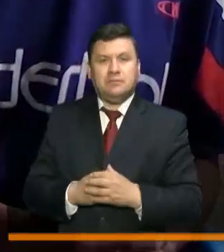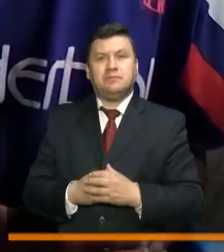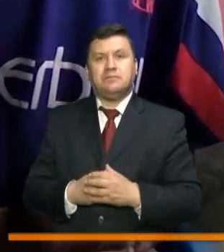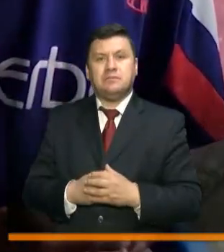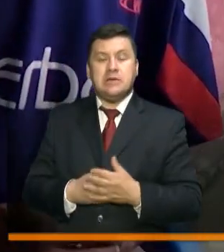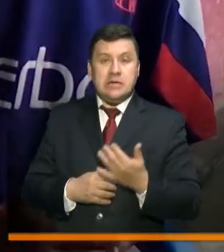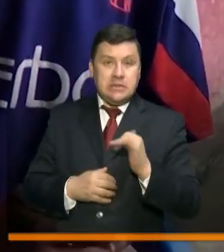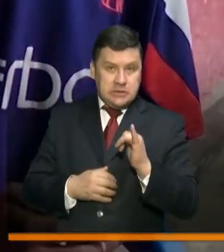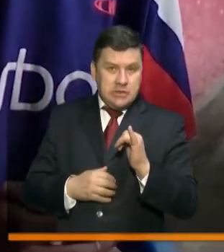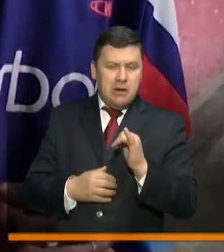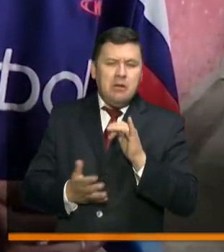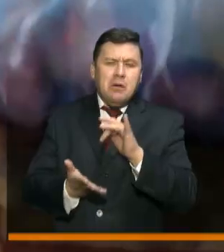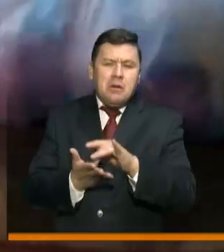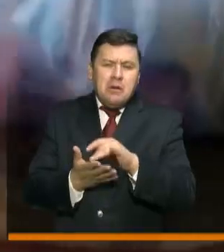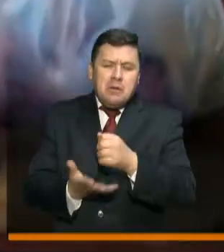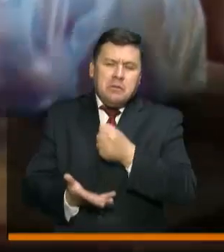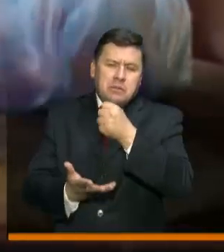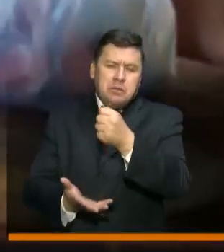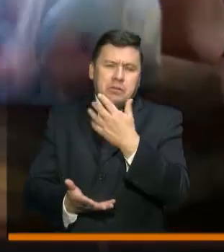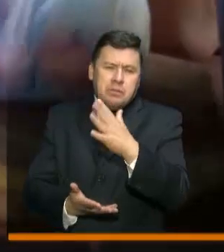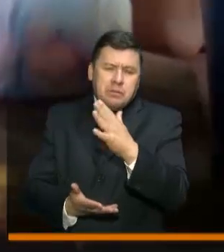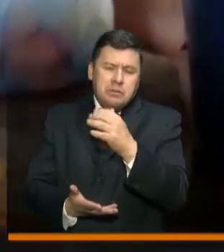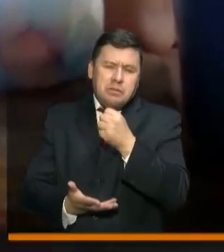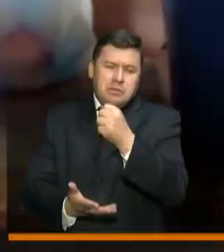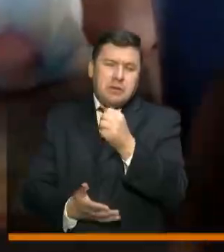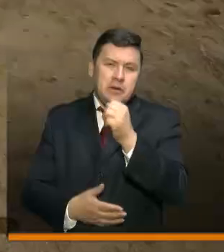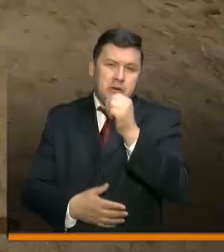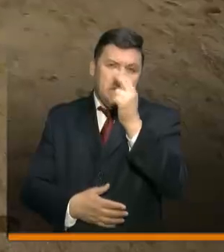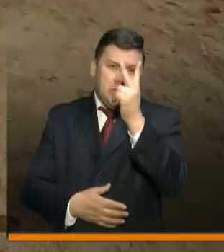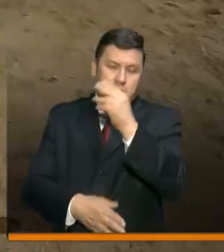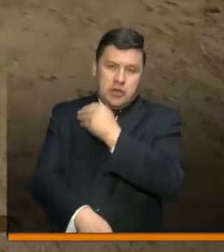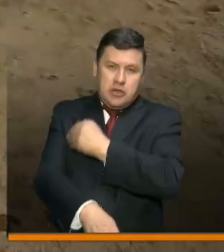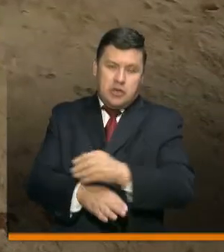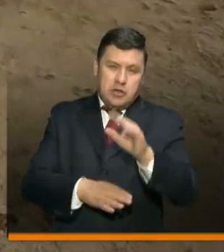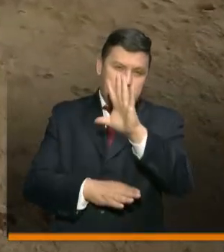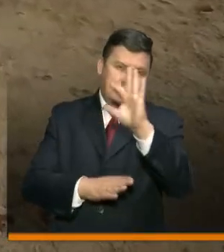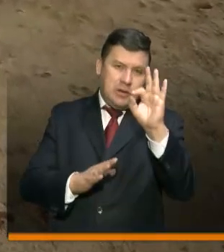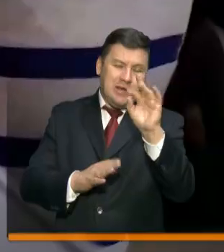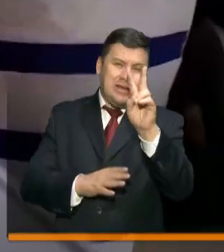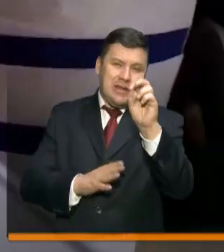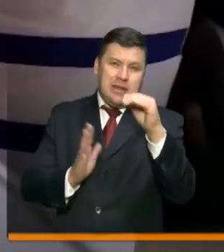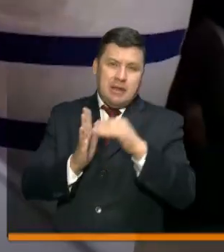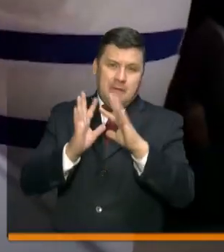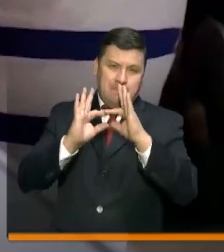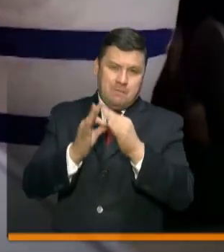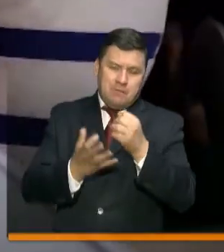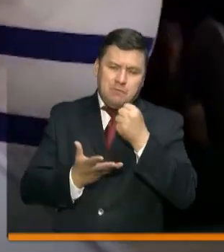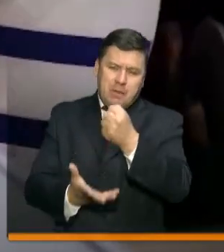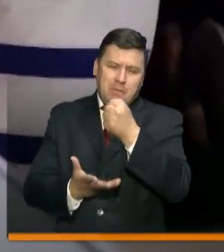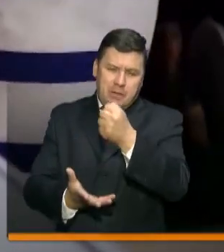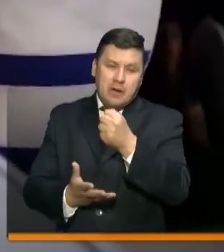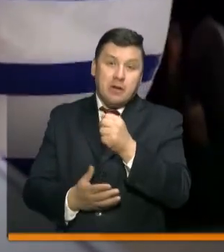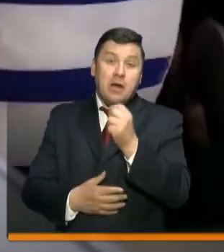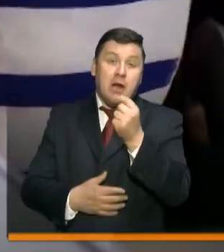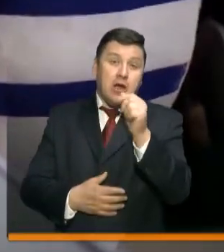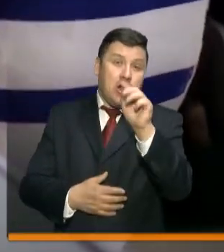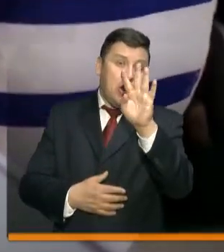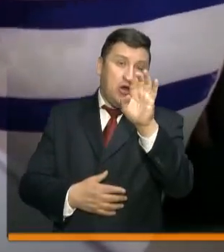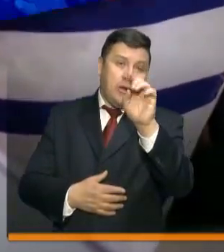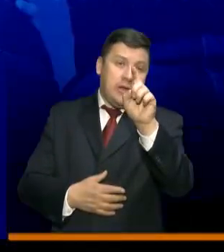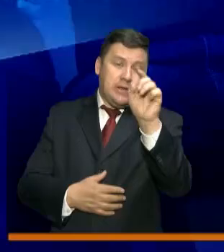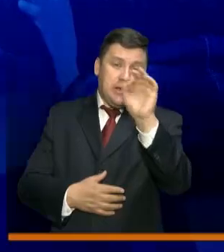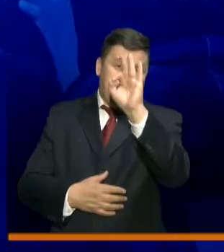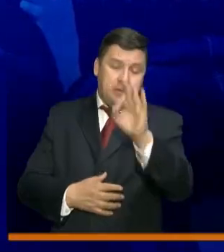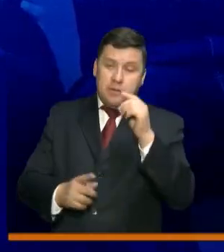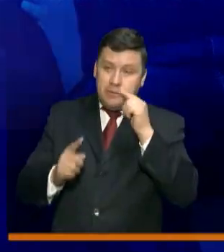Hemos logrado llegar con incentivos económicos directos a más de 2.570.000 familias, alcanzando el 96% de la